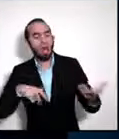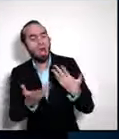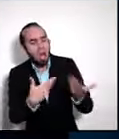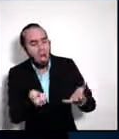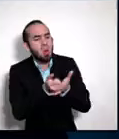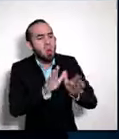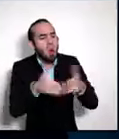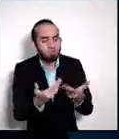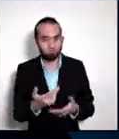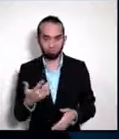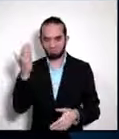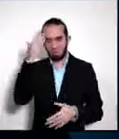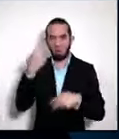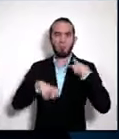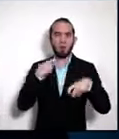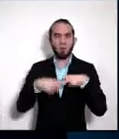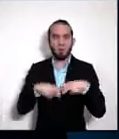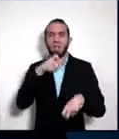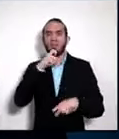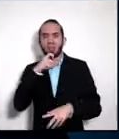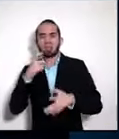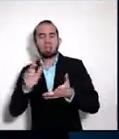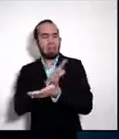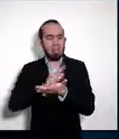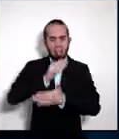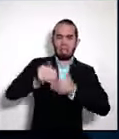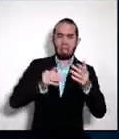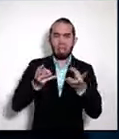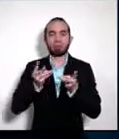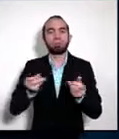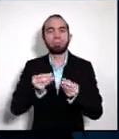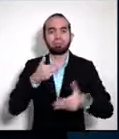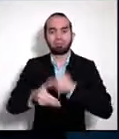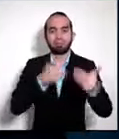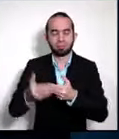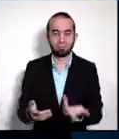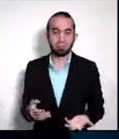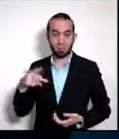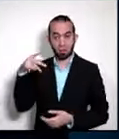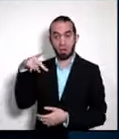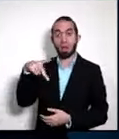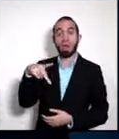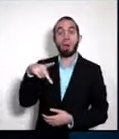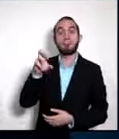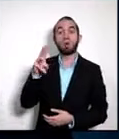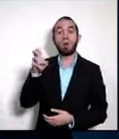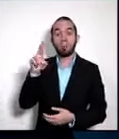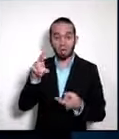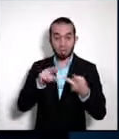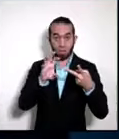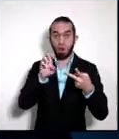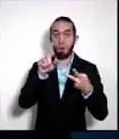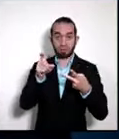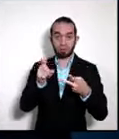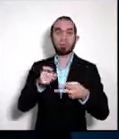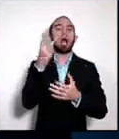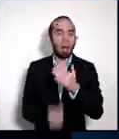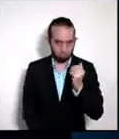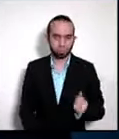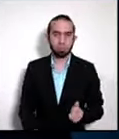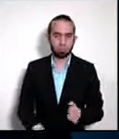dirección de inversión de Comex tiene la capacidad para ello y, por supuesto, la promotora de comercio exterior, que tiene mandato de ley.